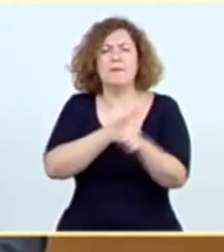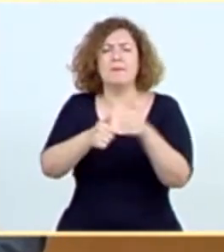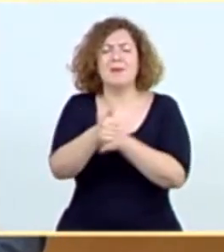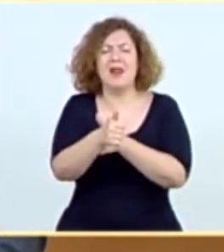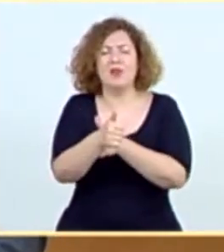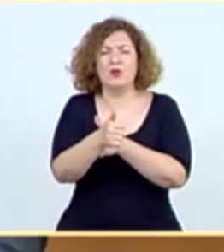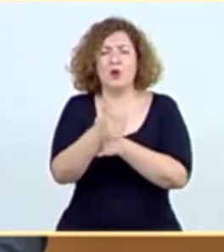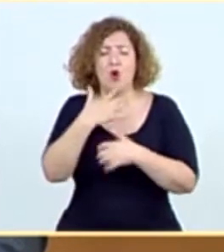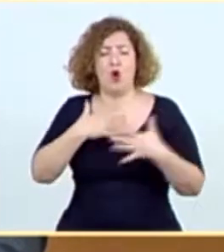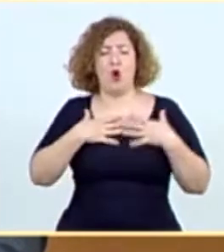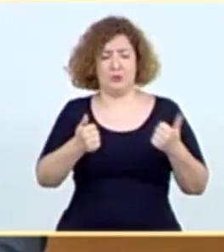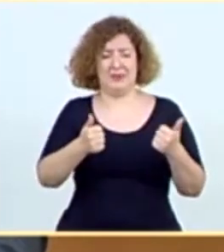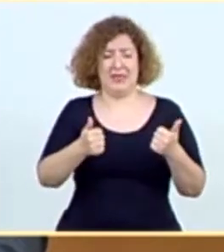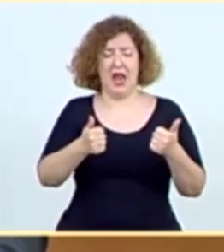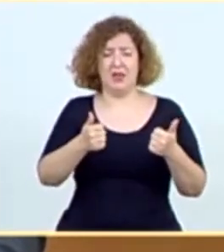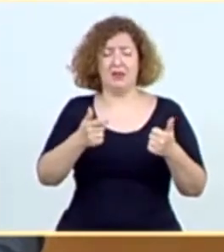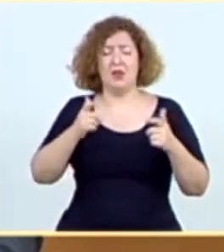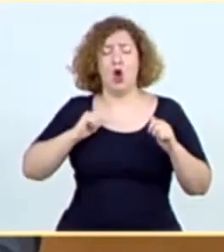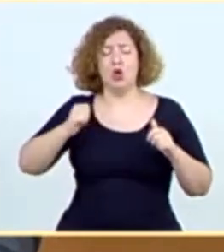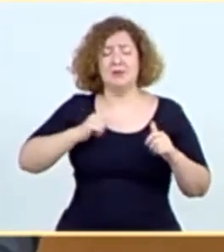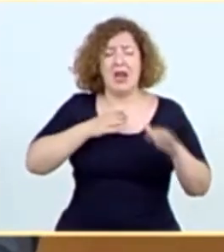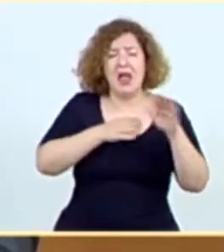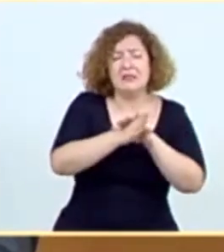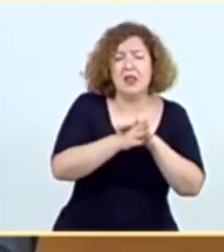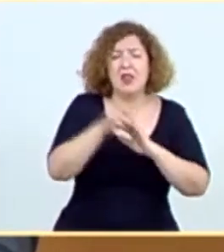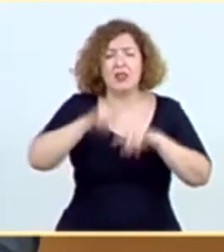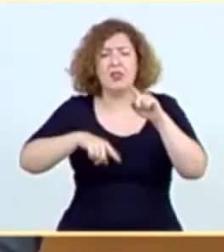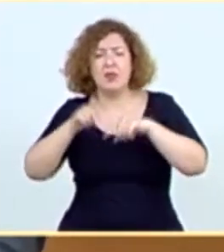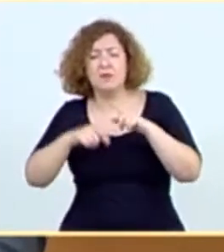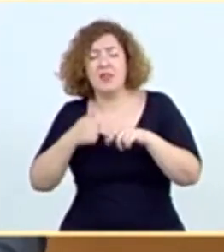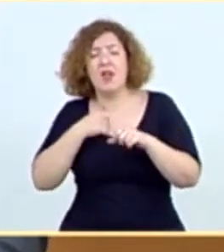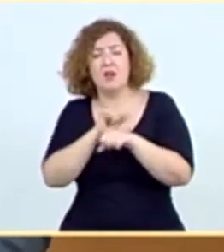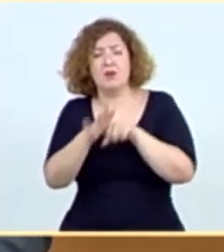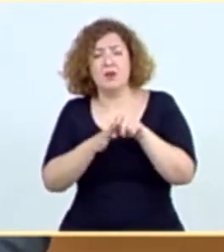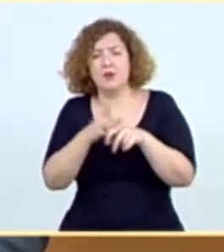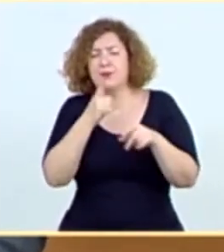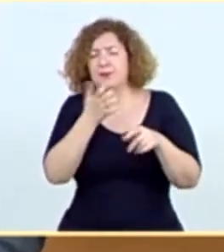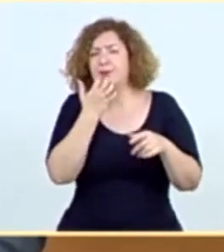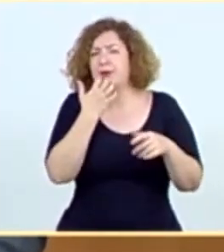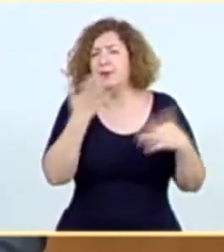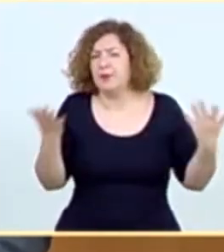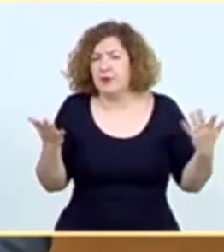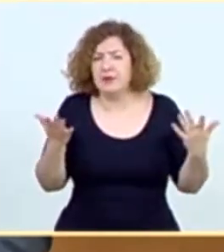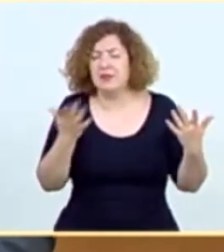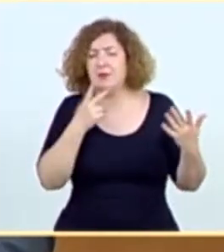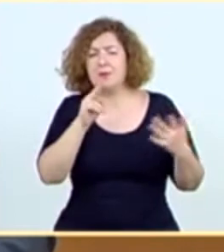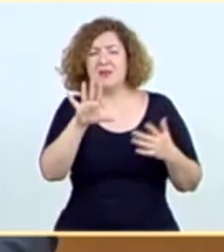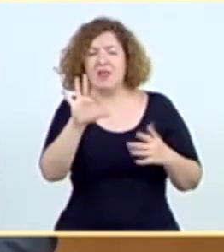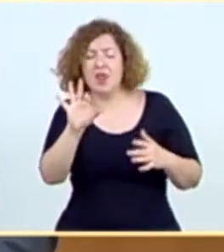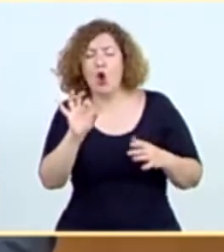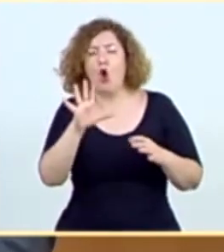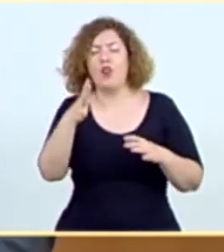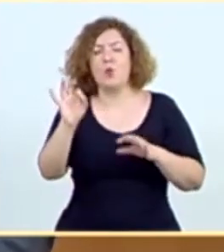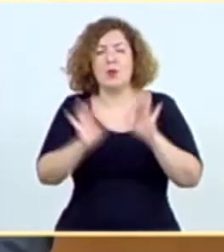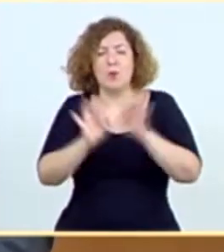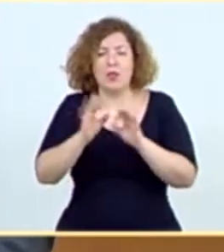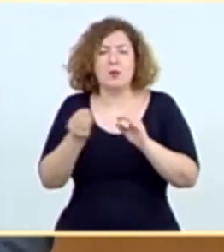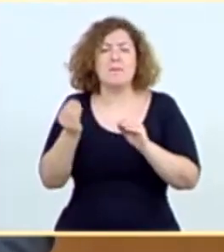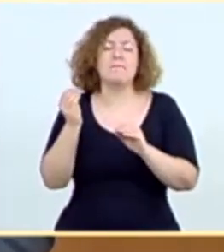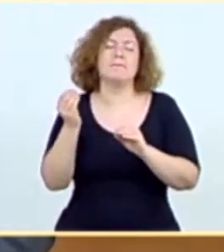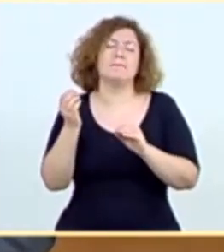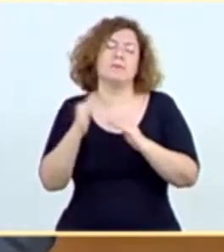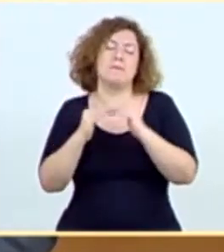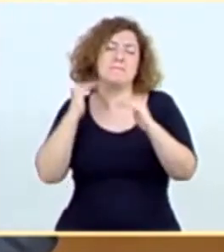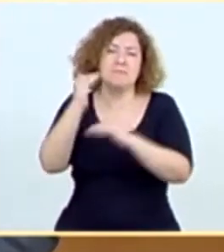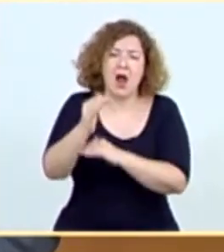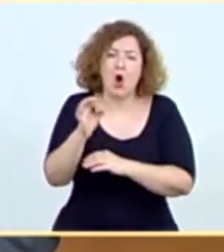entrada en los hospitales cuando haya una presencia de enfermos COVID en hospitales, por ejemplo, por encima del 25, del 50 o del 75